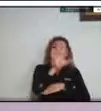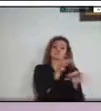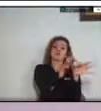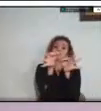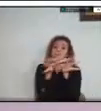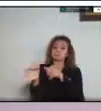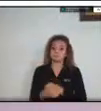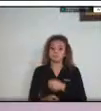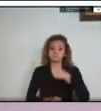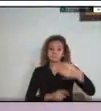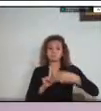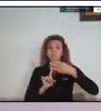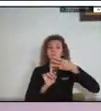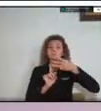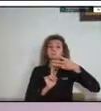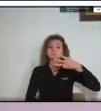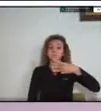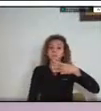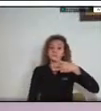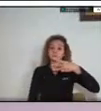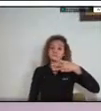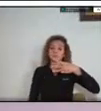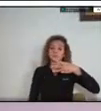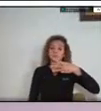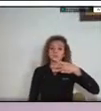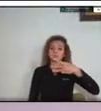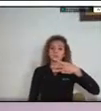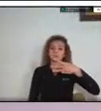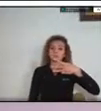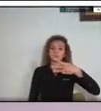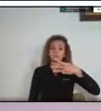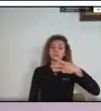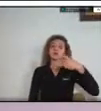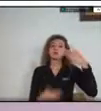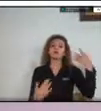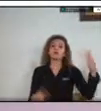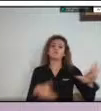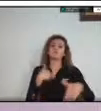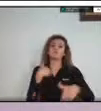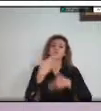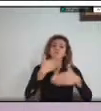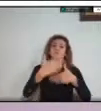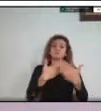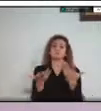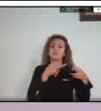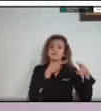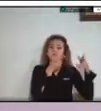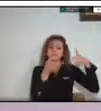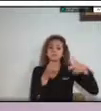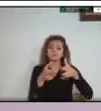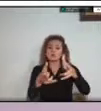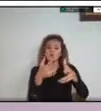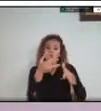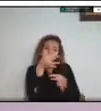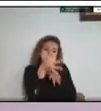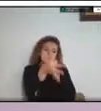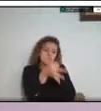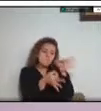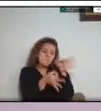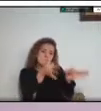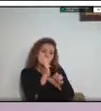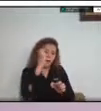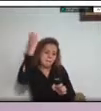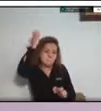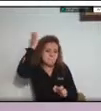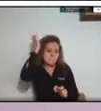presentó las medidas correctivas realizadas en el río Cravo Sur como proceso de mitigación a los procesos de socavación lateral e inundación.